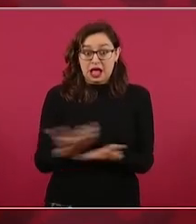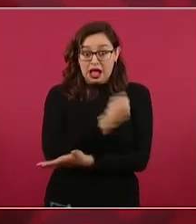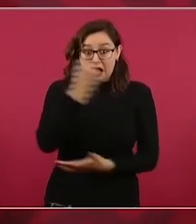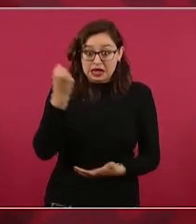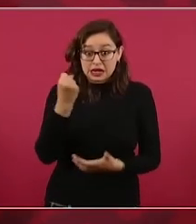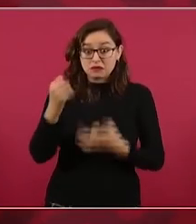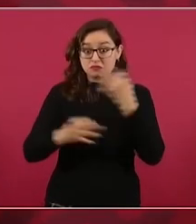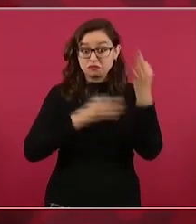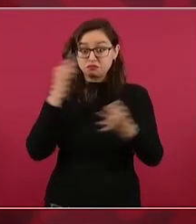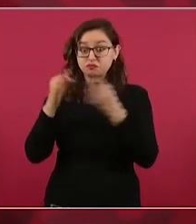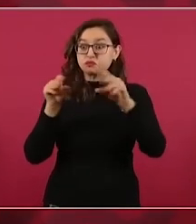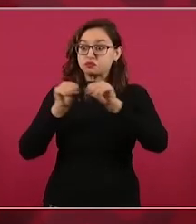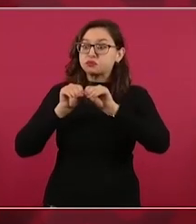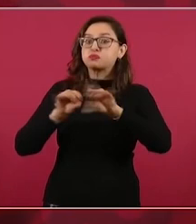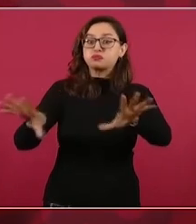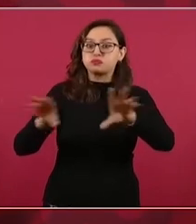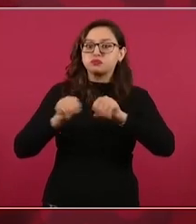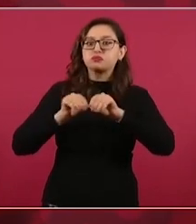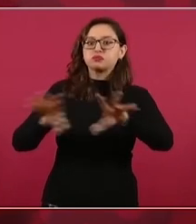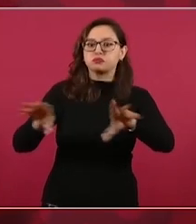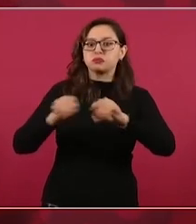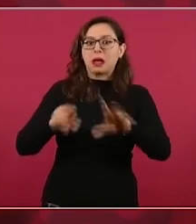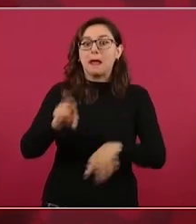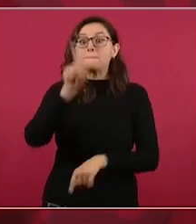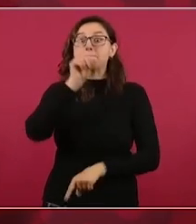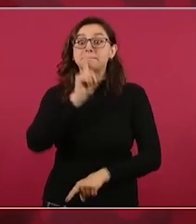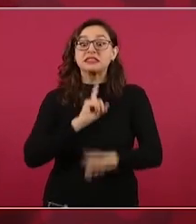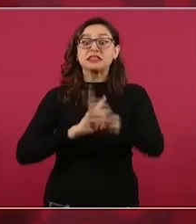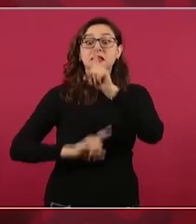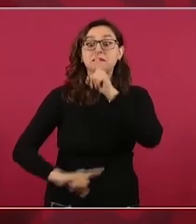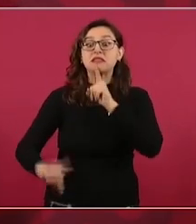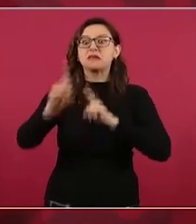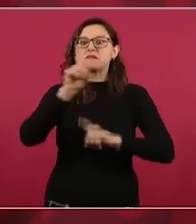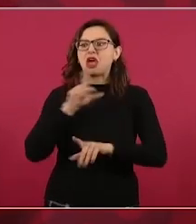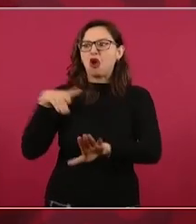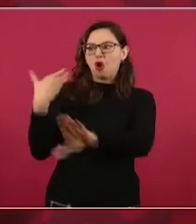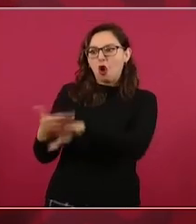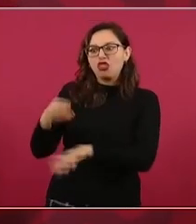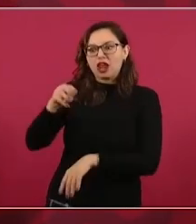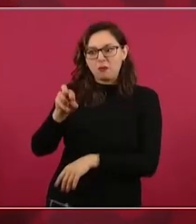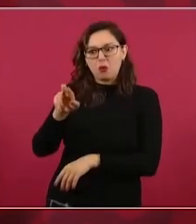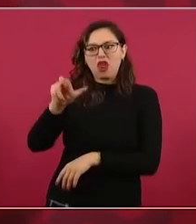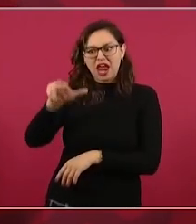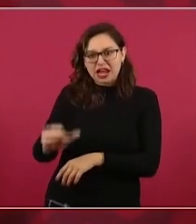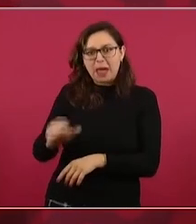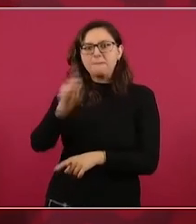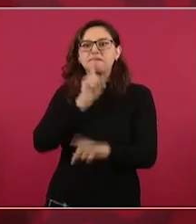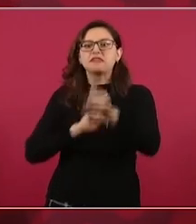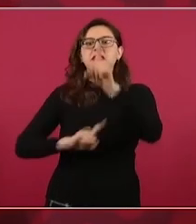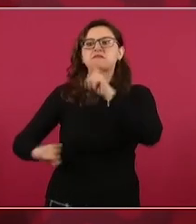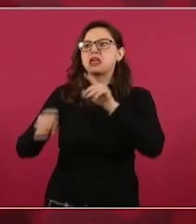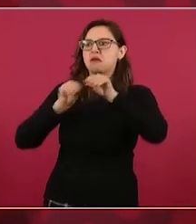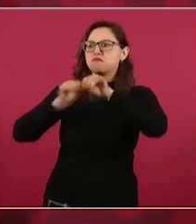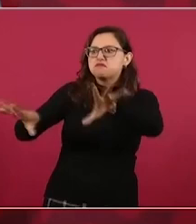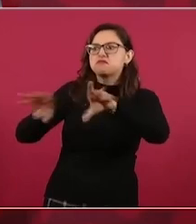con propaganda y mientras más mentiras des contra Morena mejor te va o sea